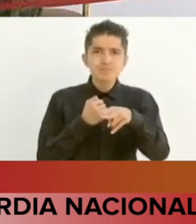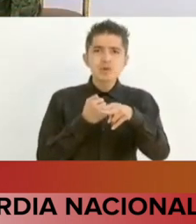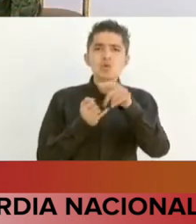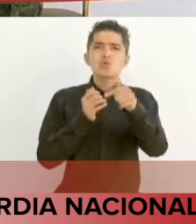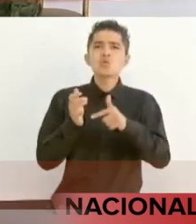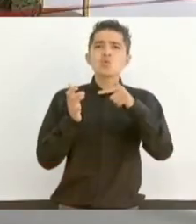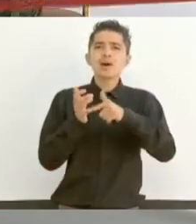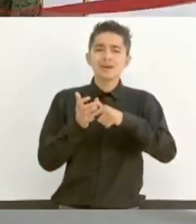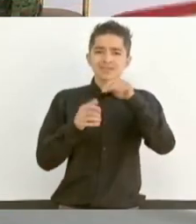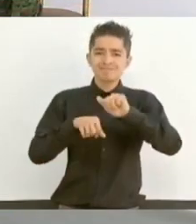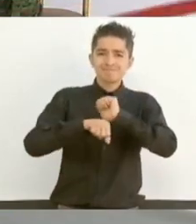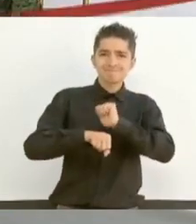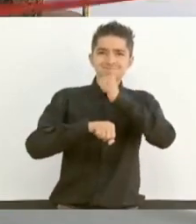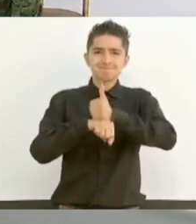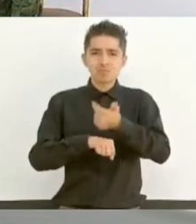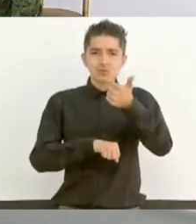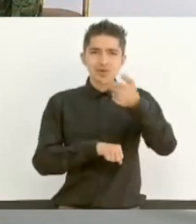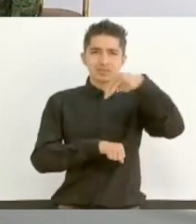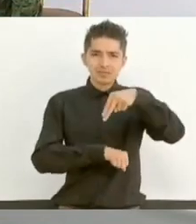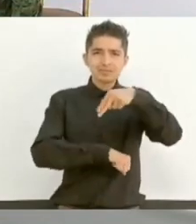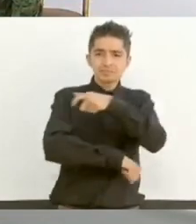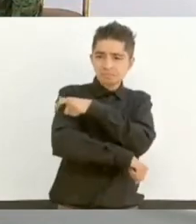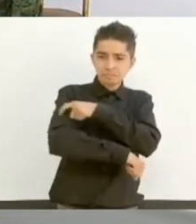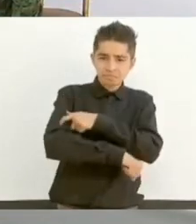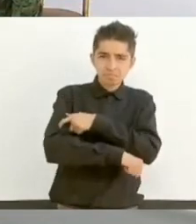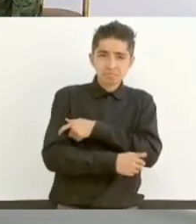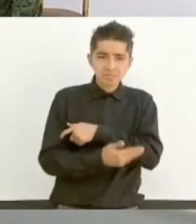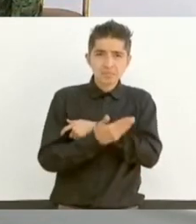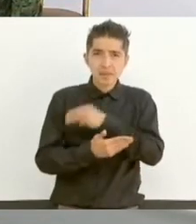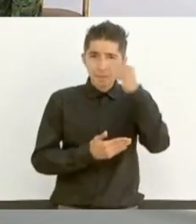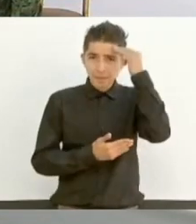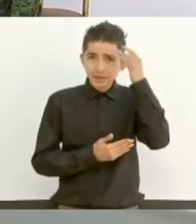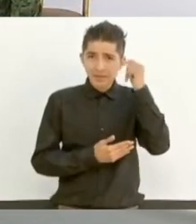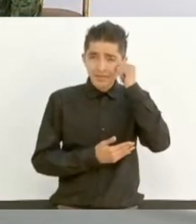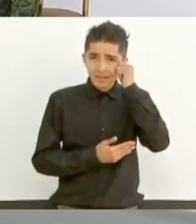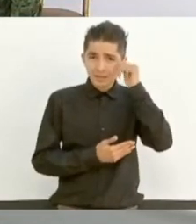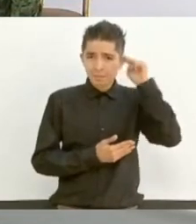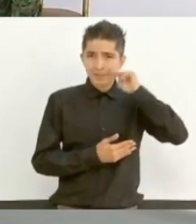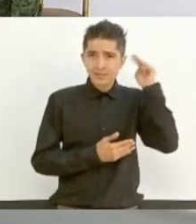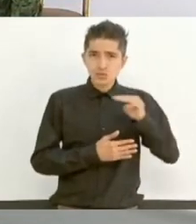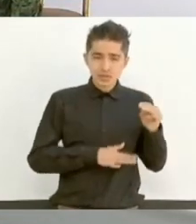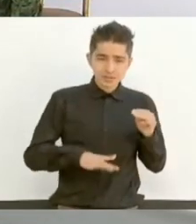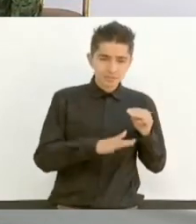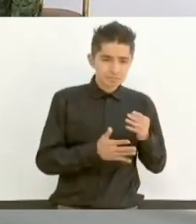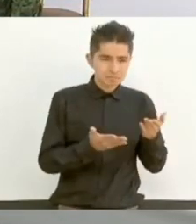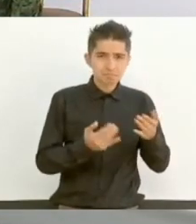instalaciones de la Compañía de la Guardia Nacional de Marabatío, Michoacán.